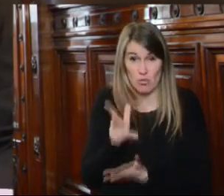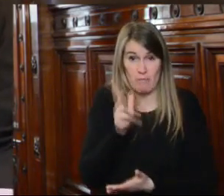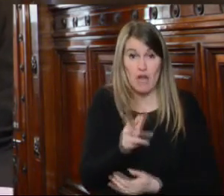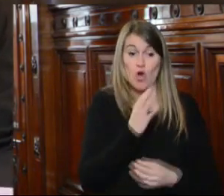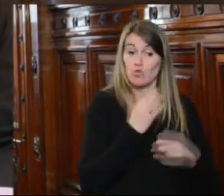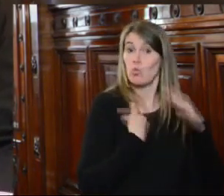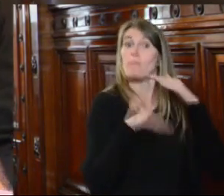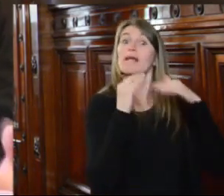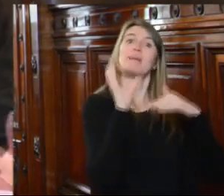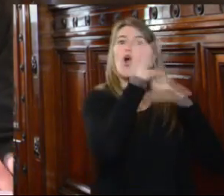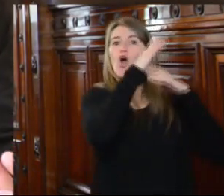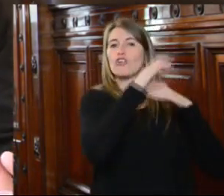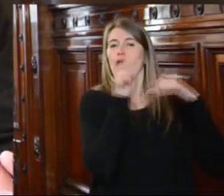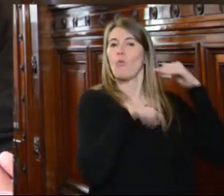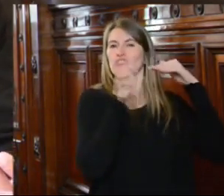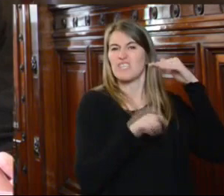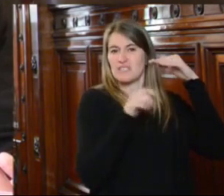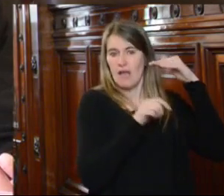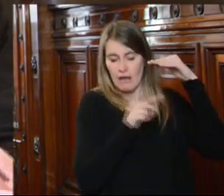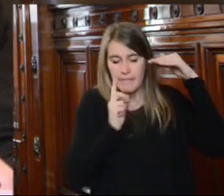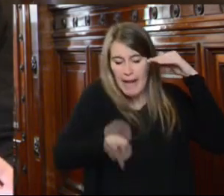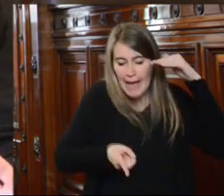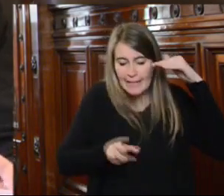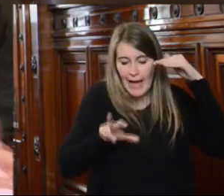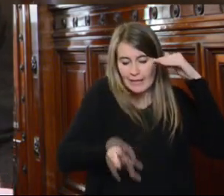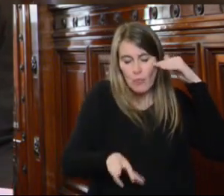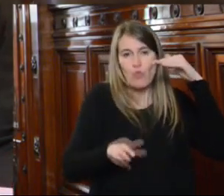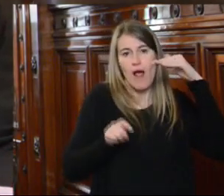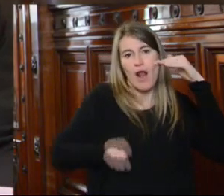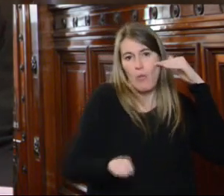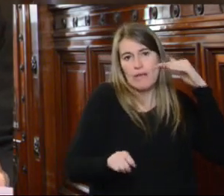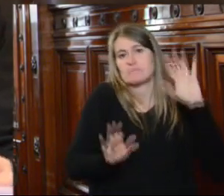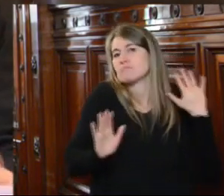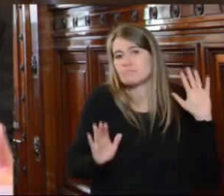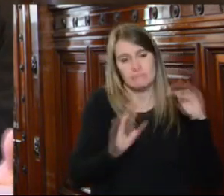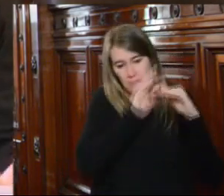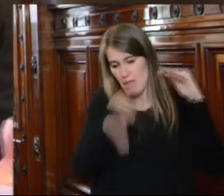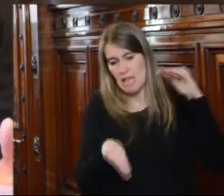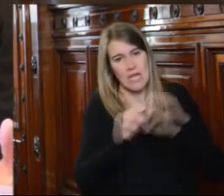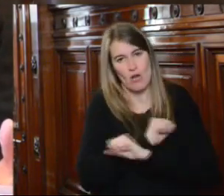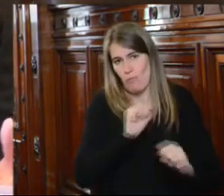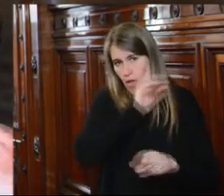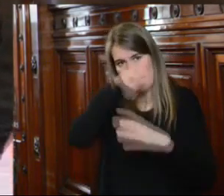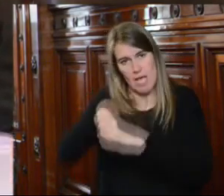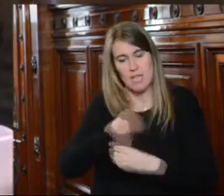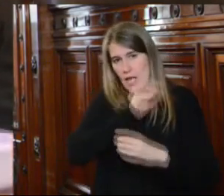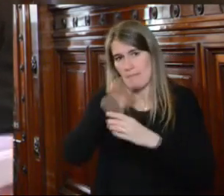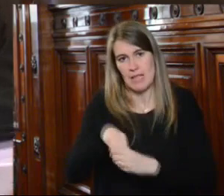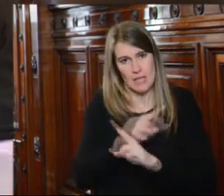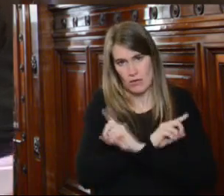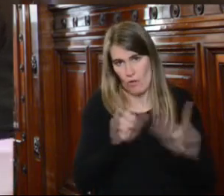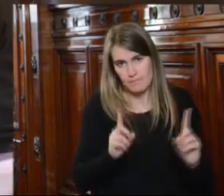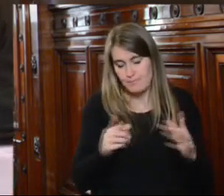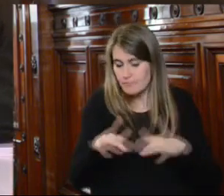tampoco puede decir cómo tienen que proceder los jueces frente a un caso similar porque eso también a juicio de la corporación